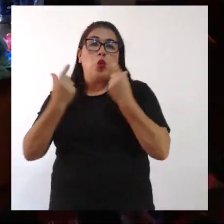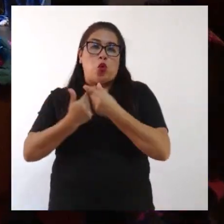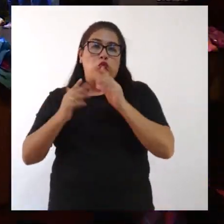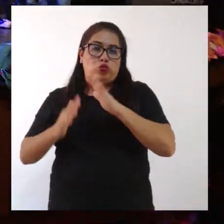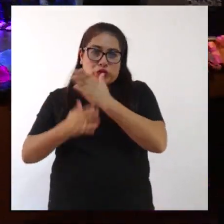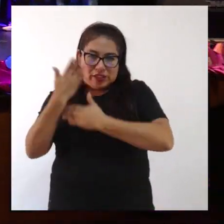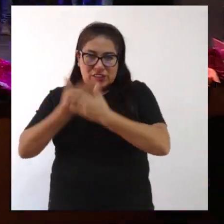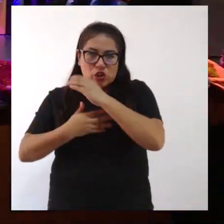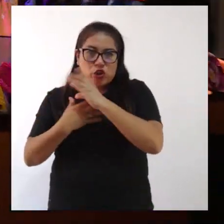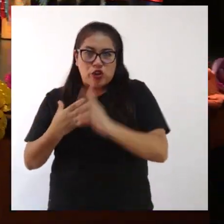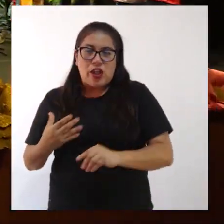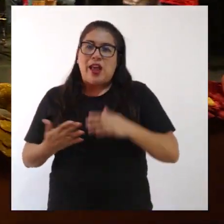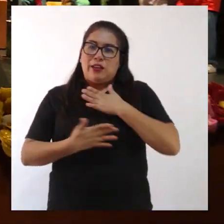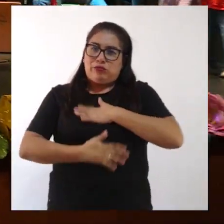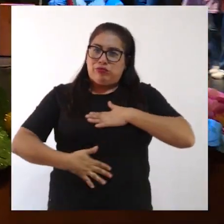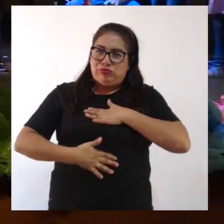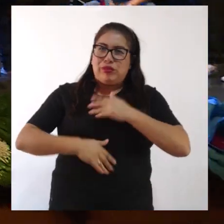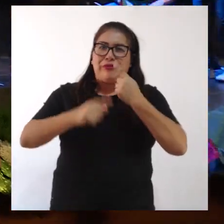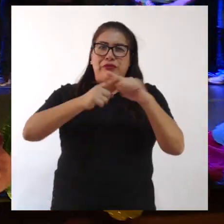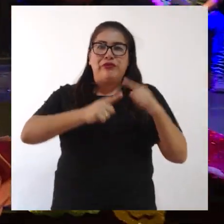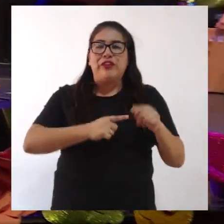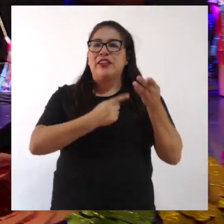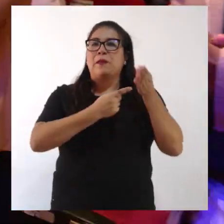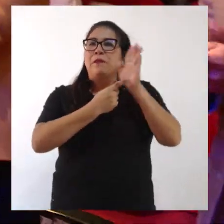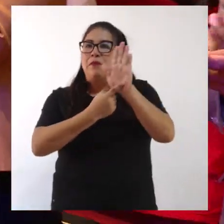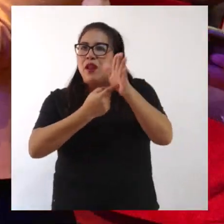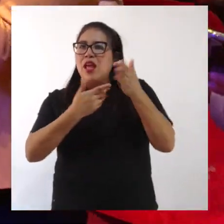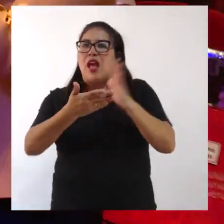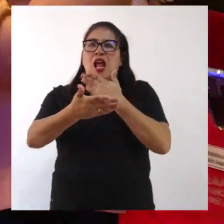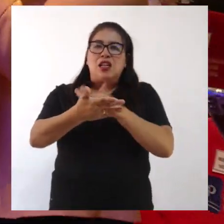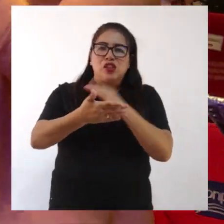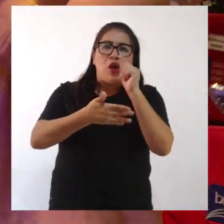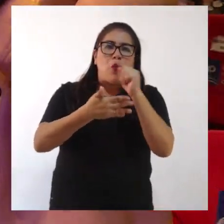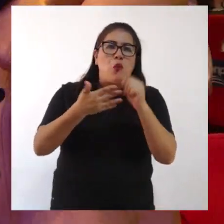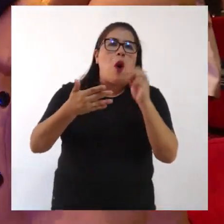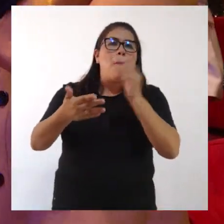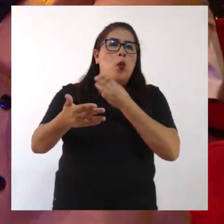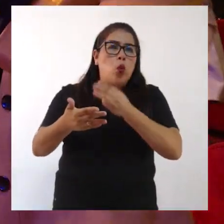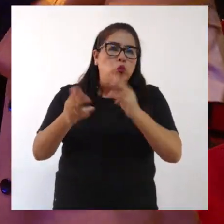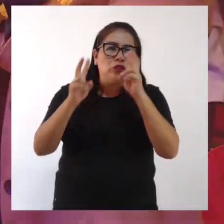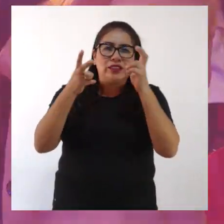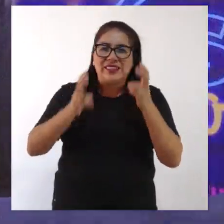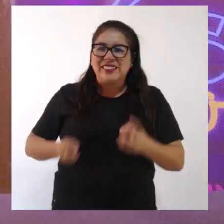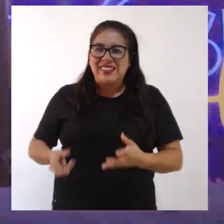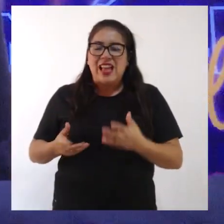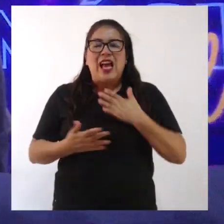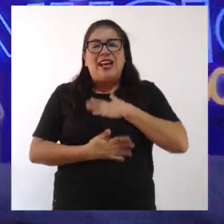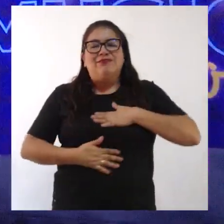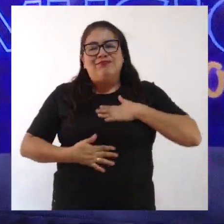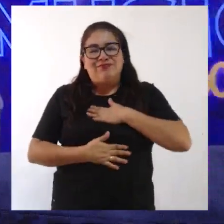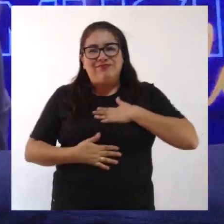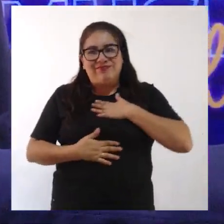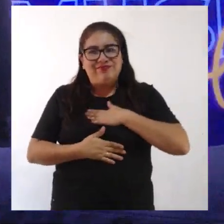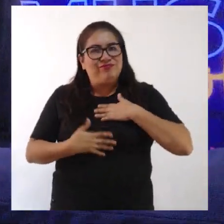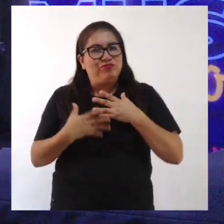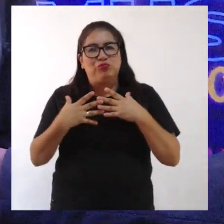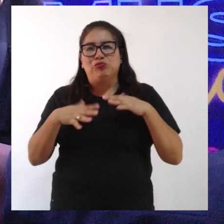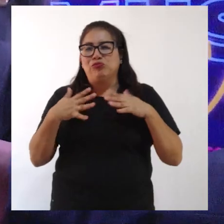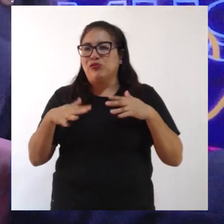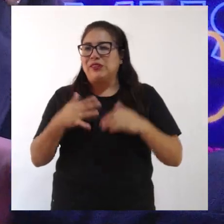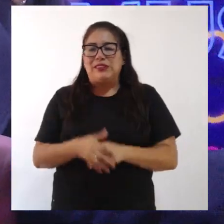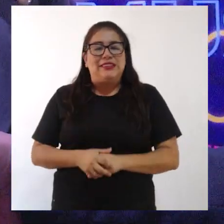de Conadis que nos ha deleitado con una serie de presentaciones, de canciones, de músicas que nos ha hecho disfrutar